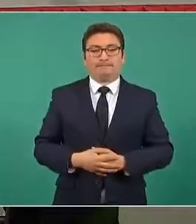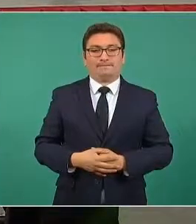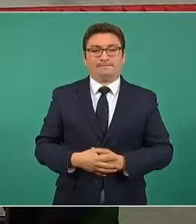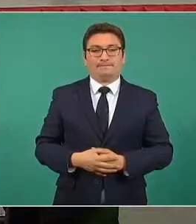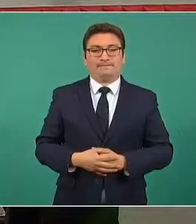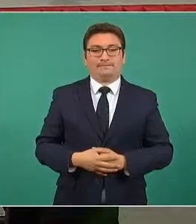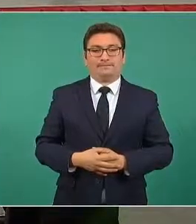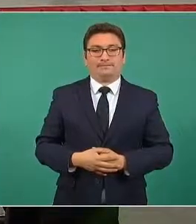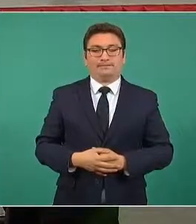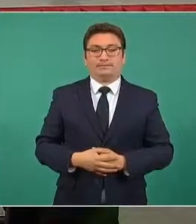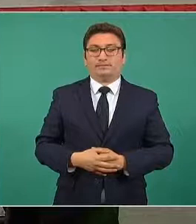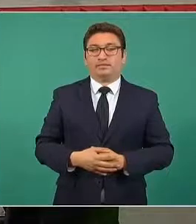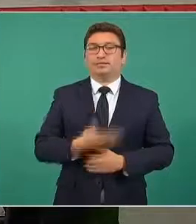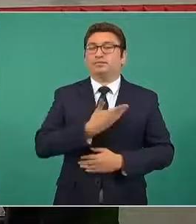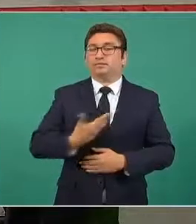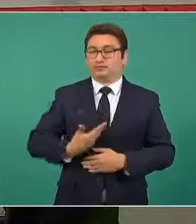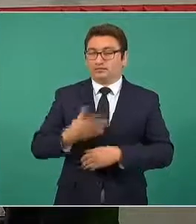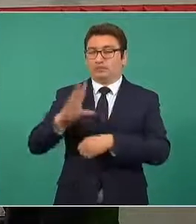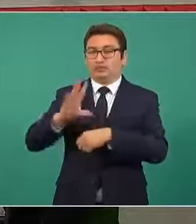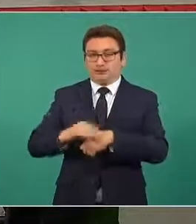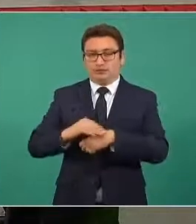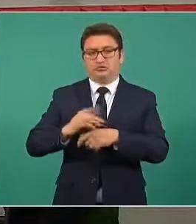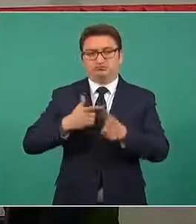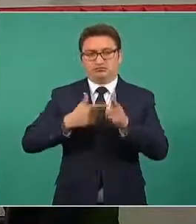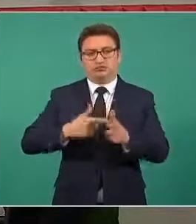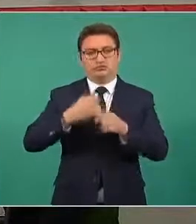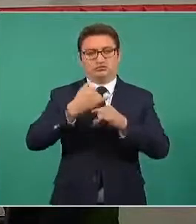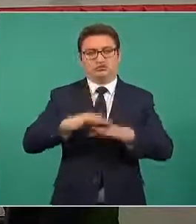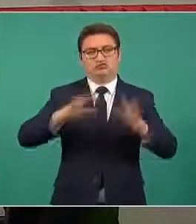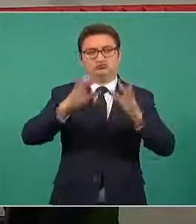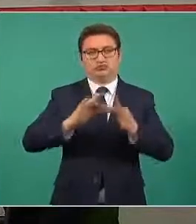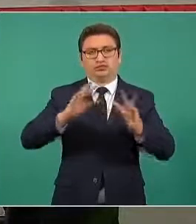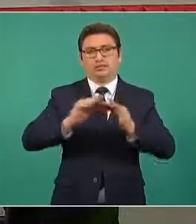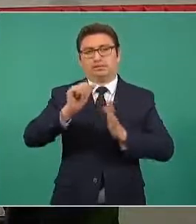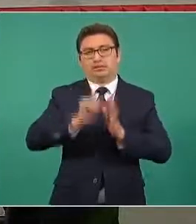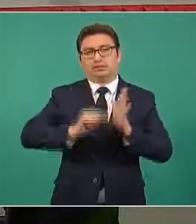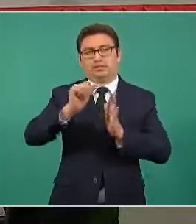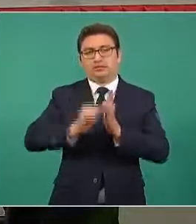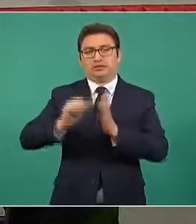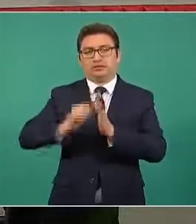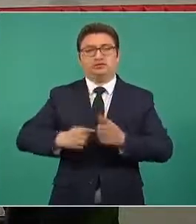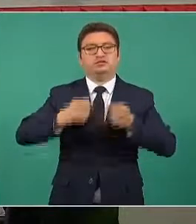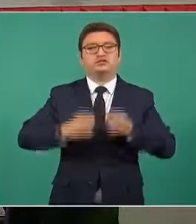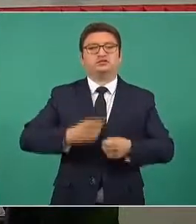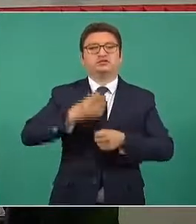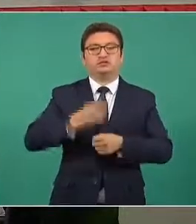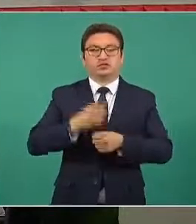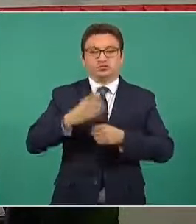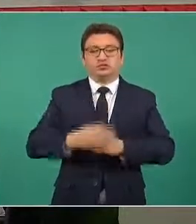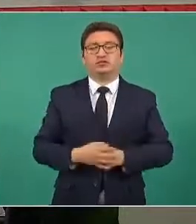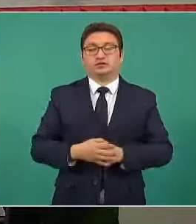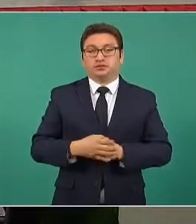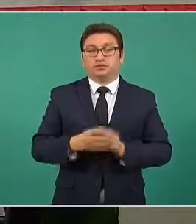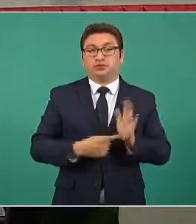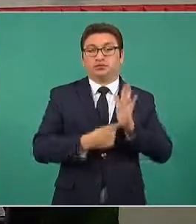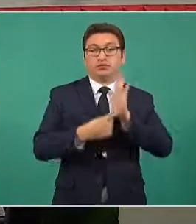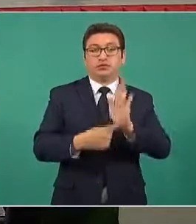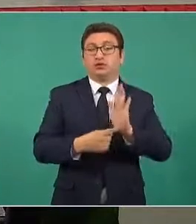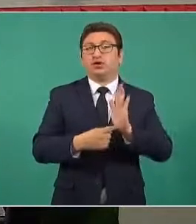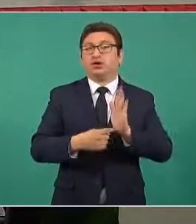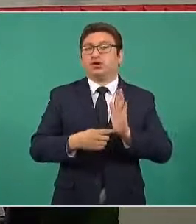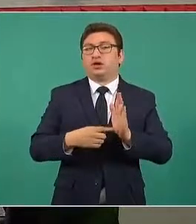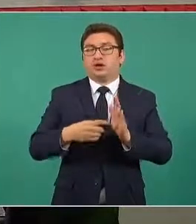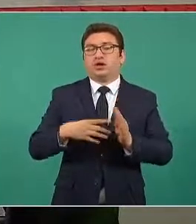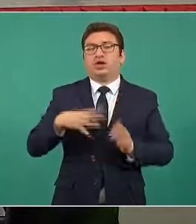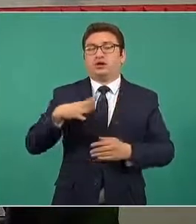Con su permiso, señor presidente. Seguimos con el informe mensual de seguridad. Este es el número de elementos de